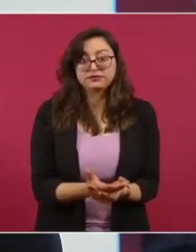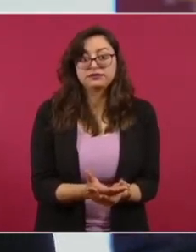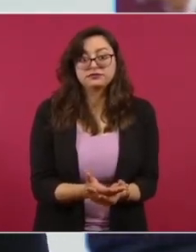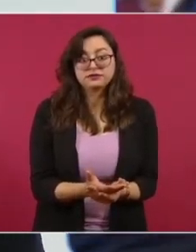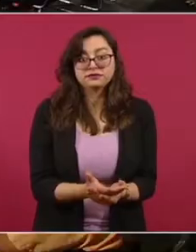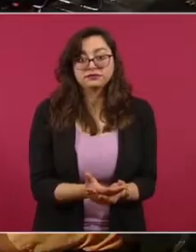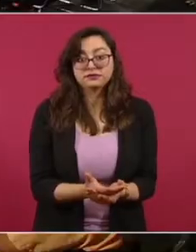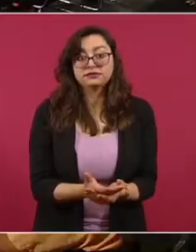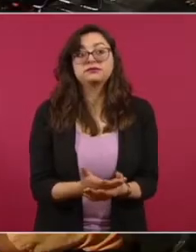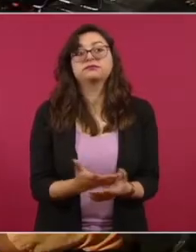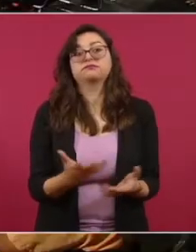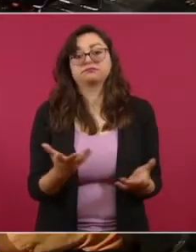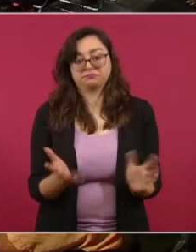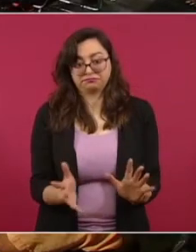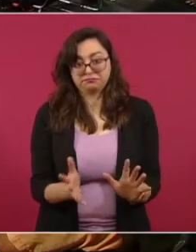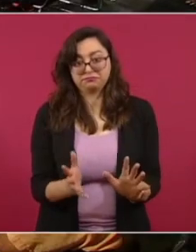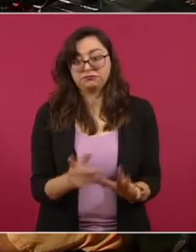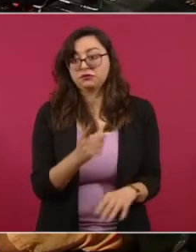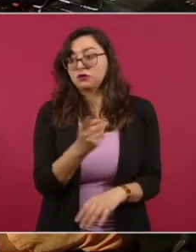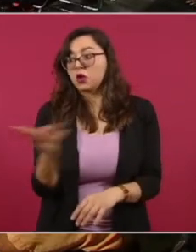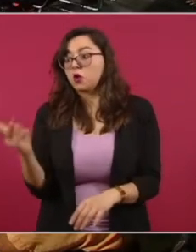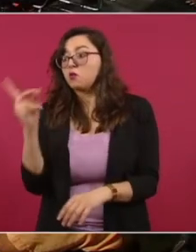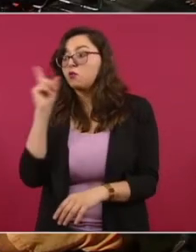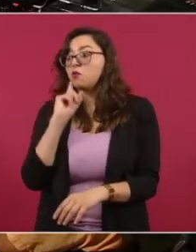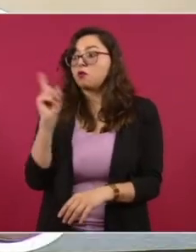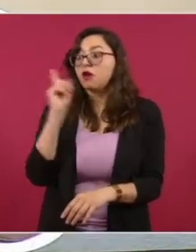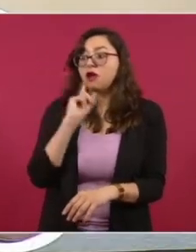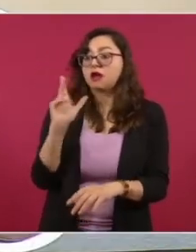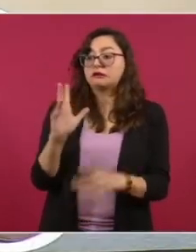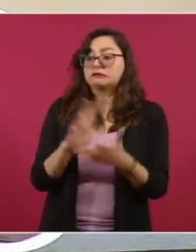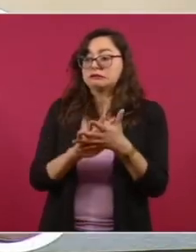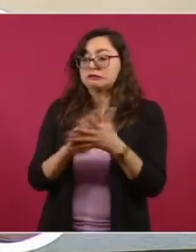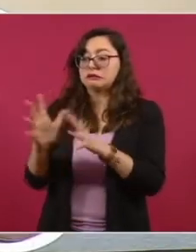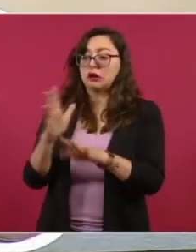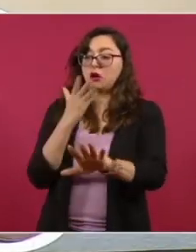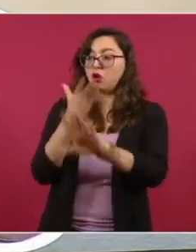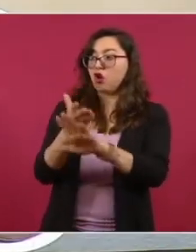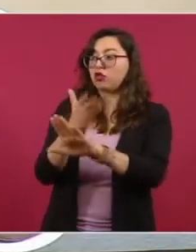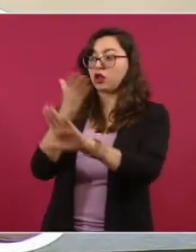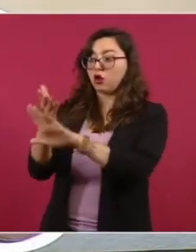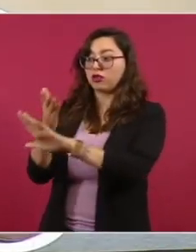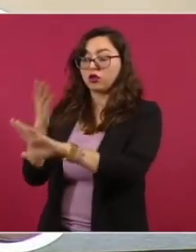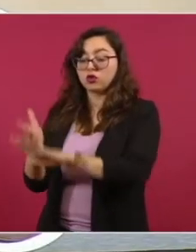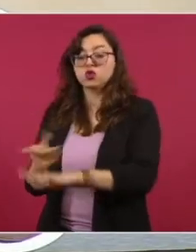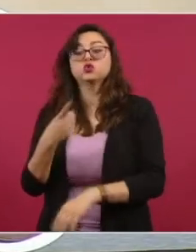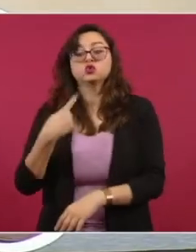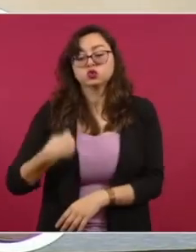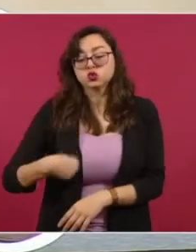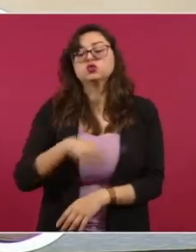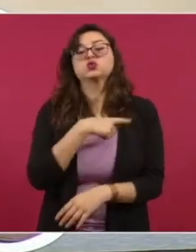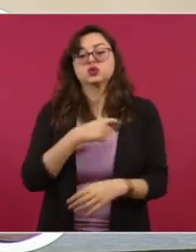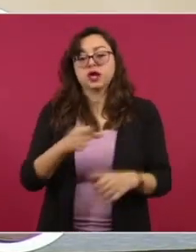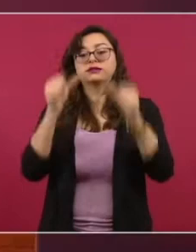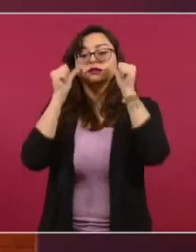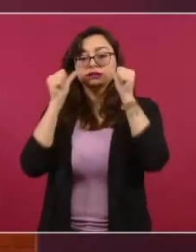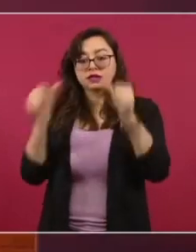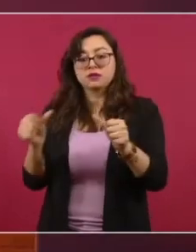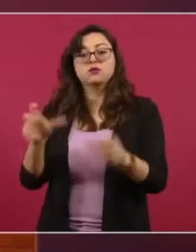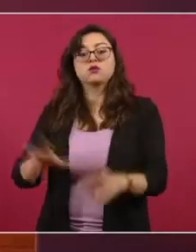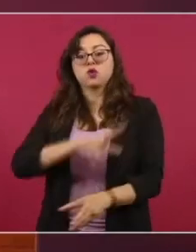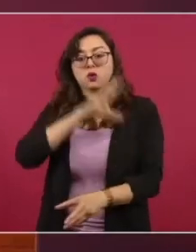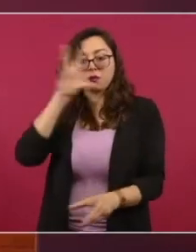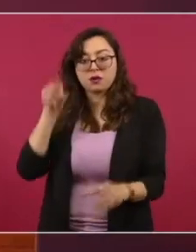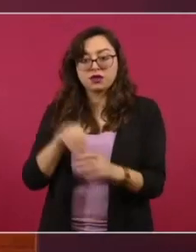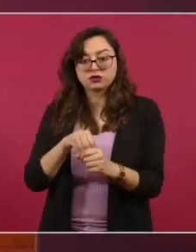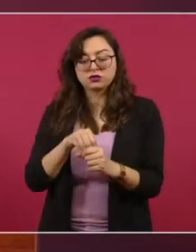todos los delitos contra las mujeres. Igual de lo que se trata, en primer lugar, es el del